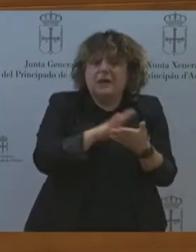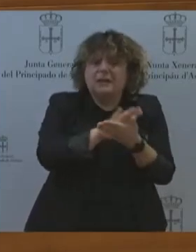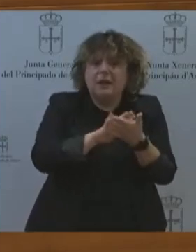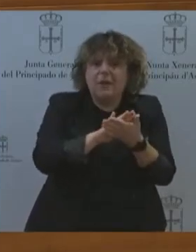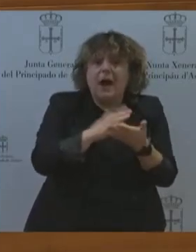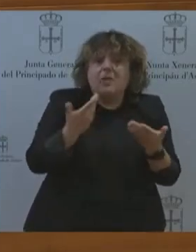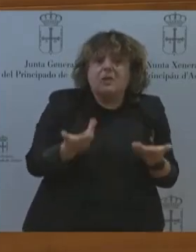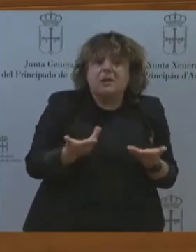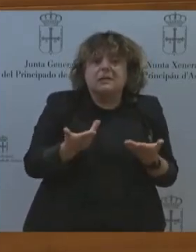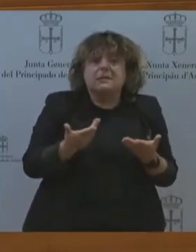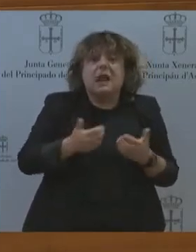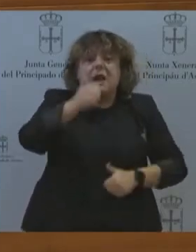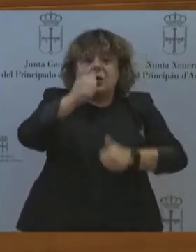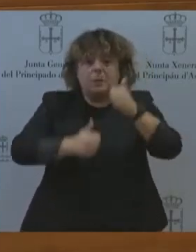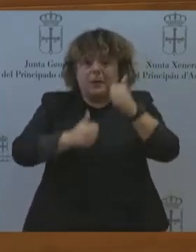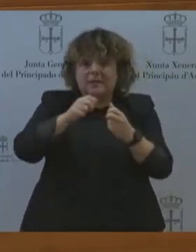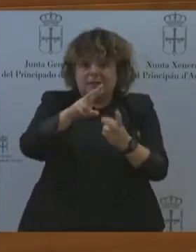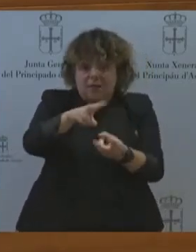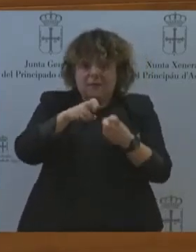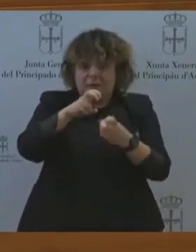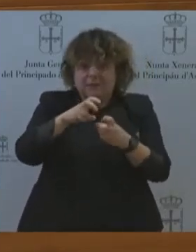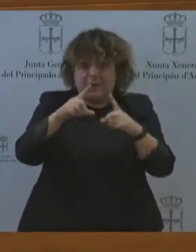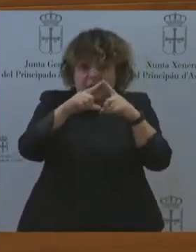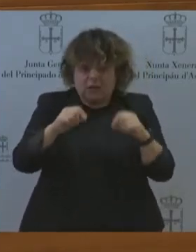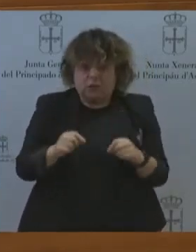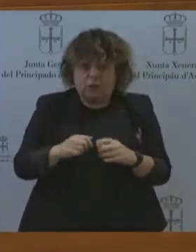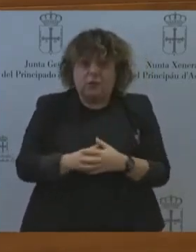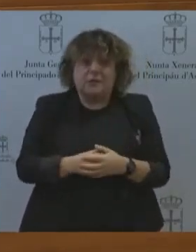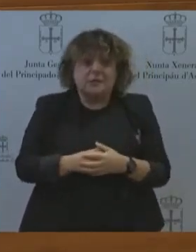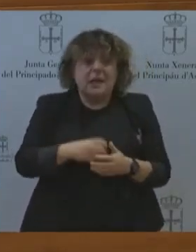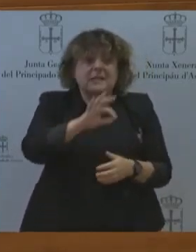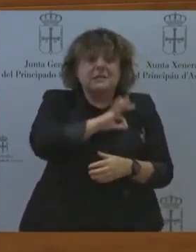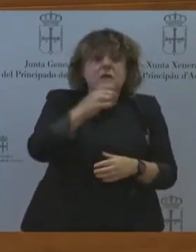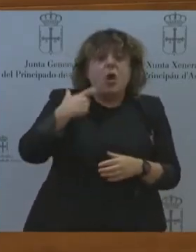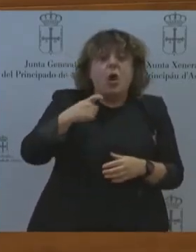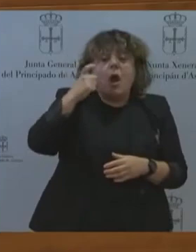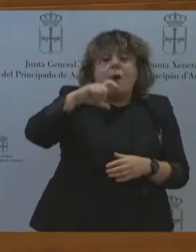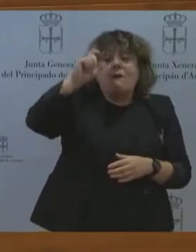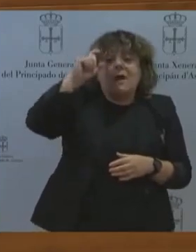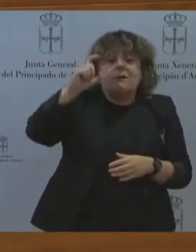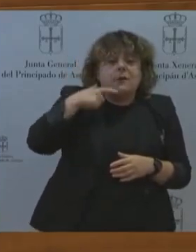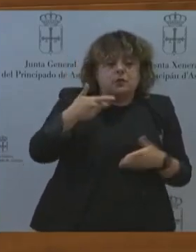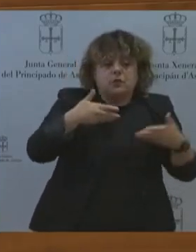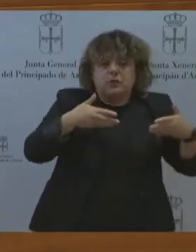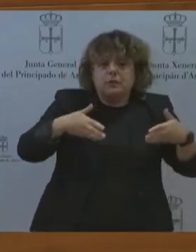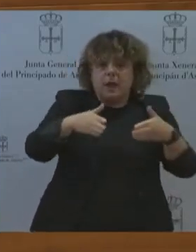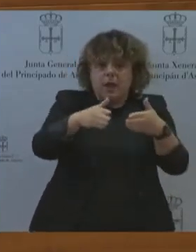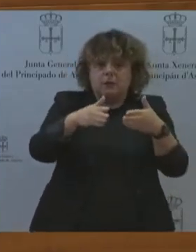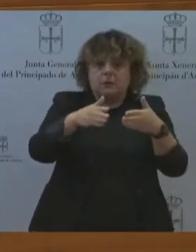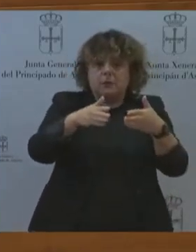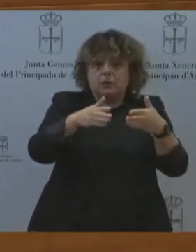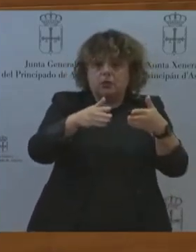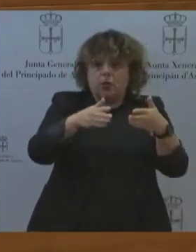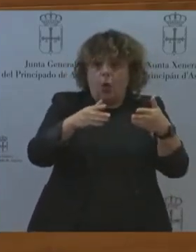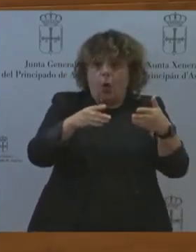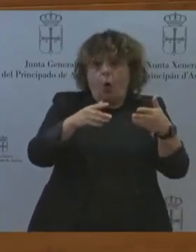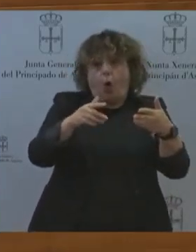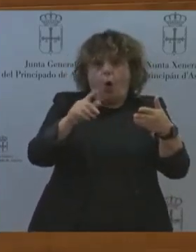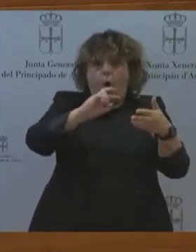Señor Bardón, si uno conduce por una carretera y todos van en sentido contrario, lo más normal es que sea usted el que va por el camino equivocado.